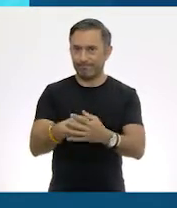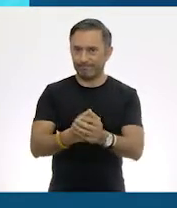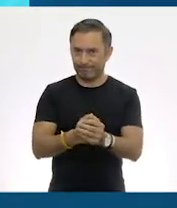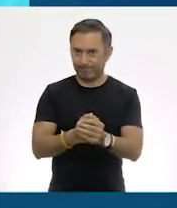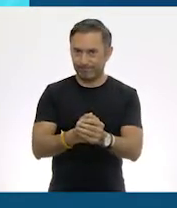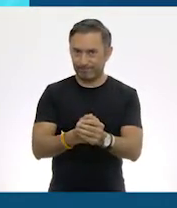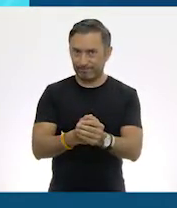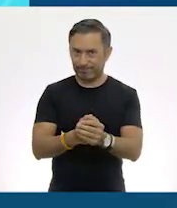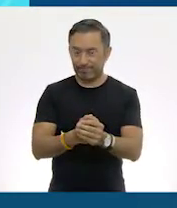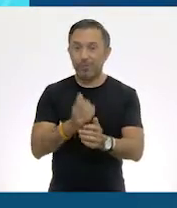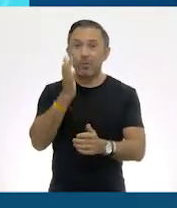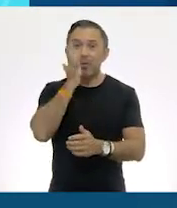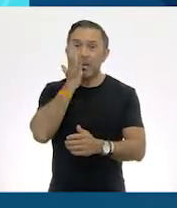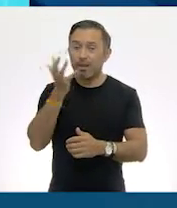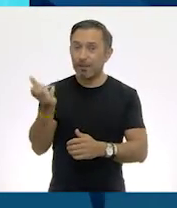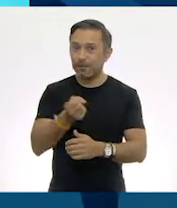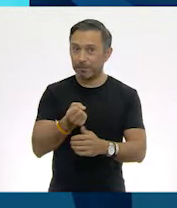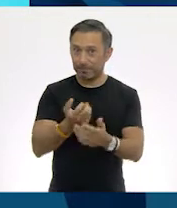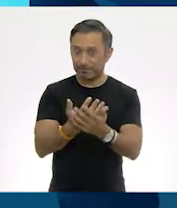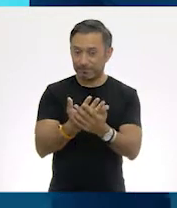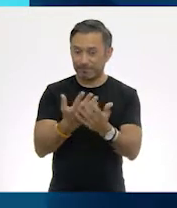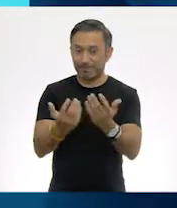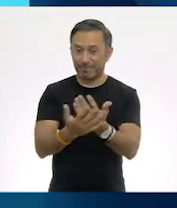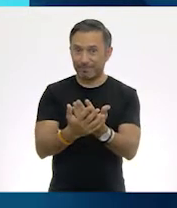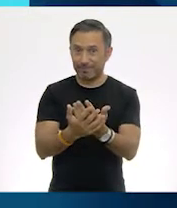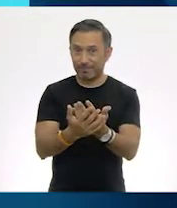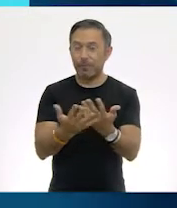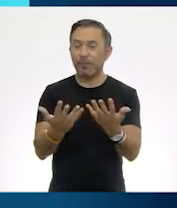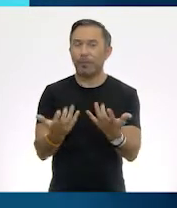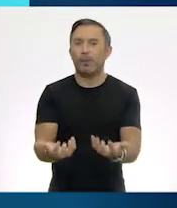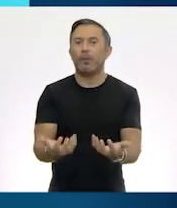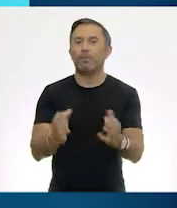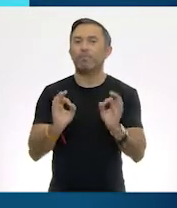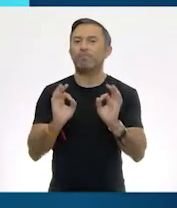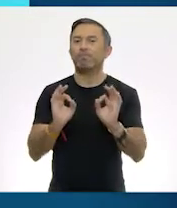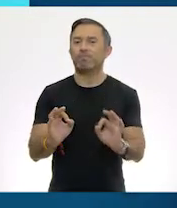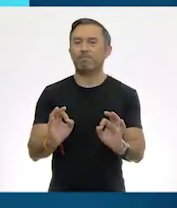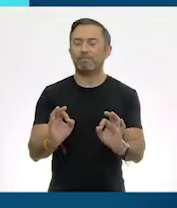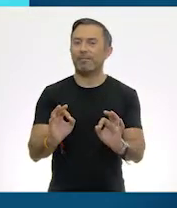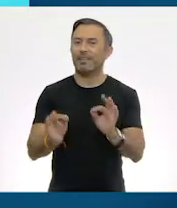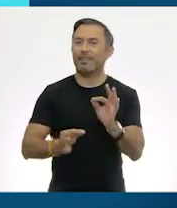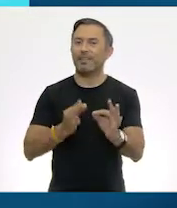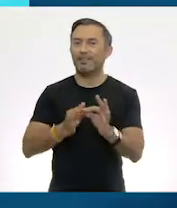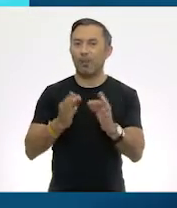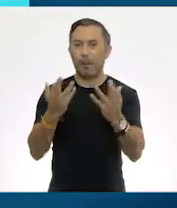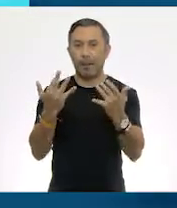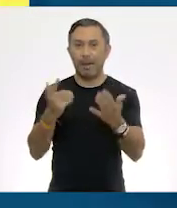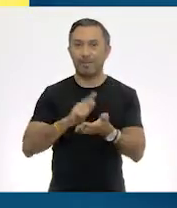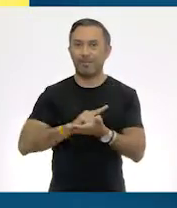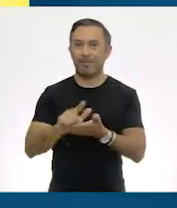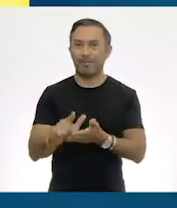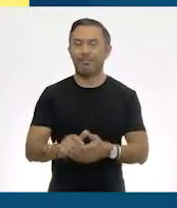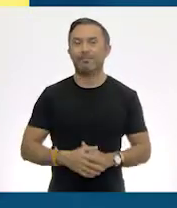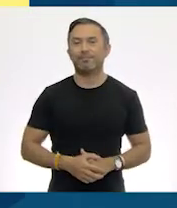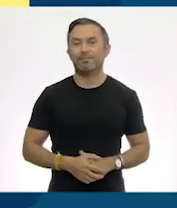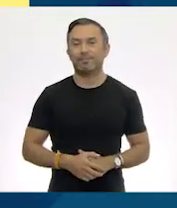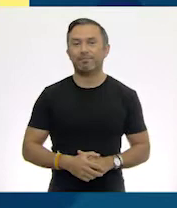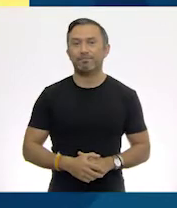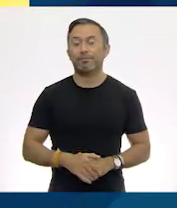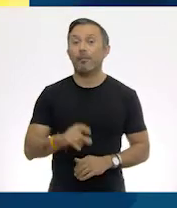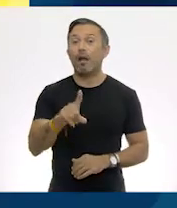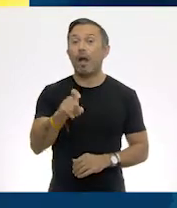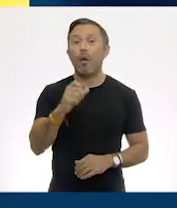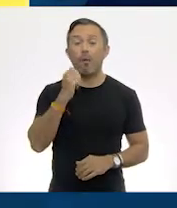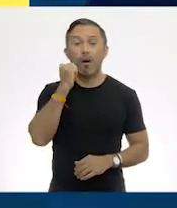Sécalas con una toalla. ¡Y listo! Tus manos están limpias. Si no tienes agua y